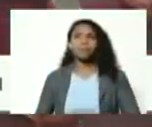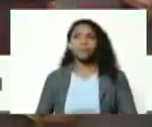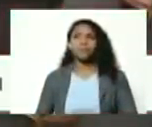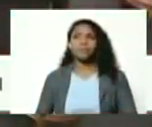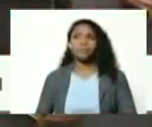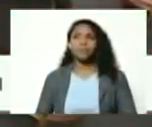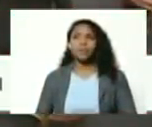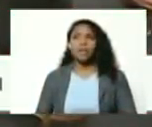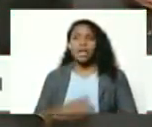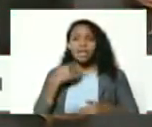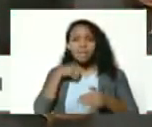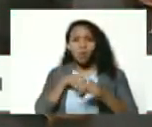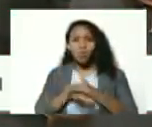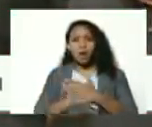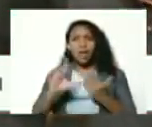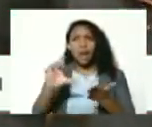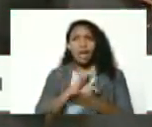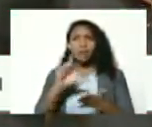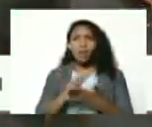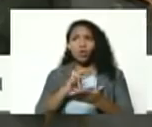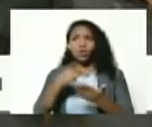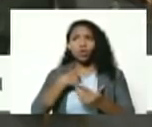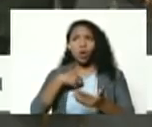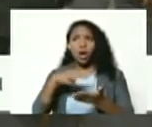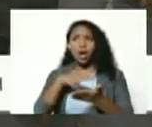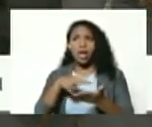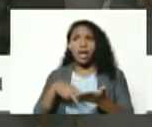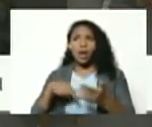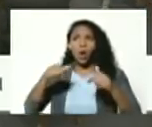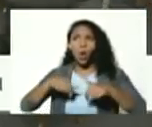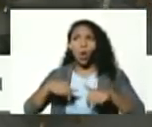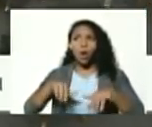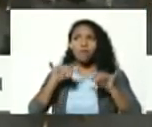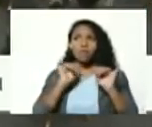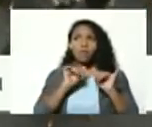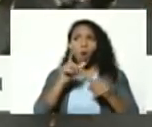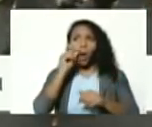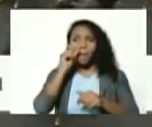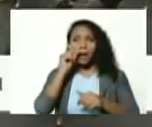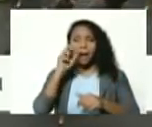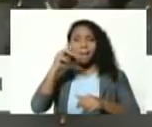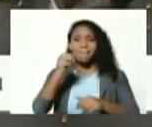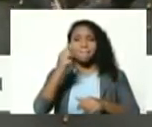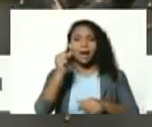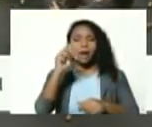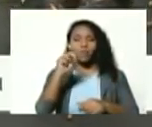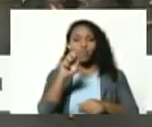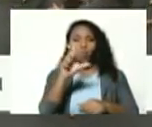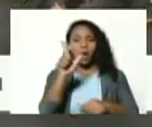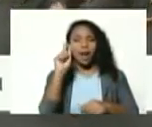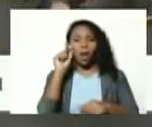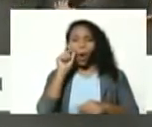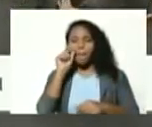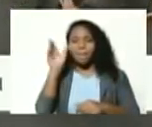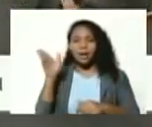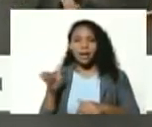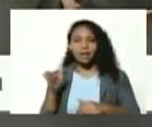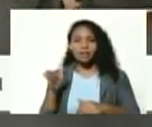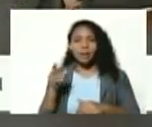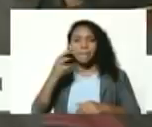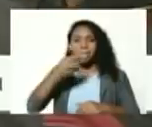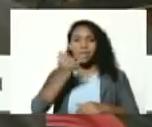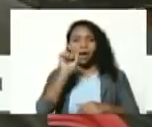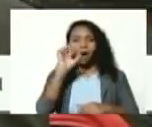y me guardan este libro para leérmelo hoy mismo Manuel Piar y su trance al más allá eso suena mira